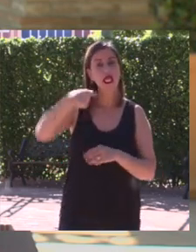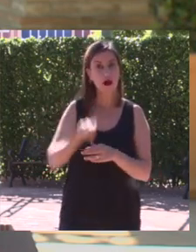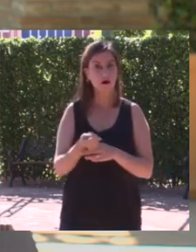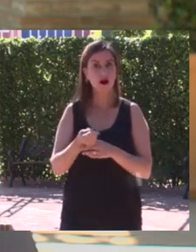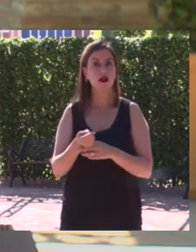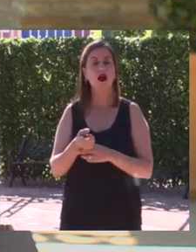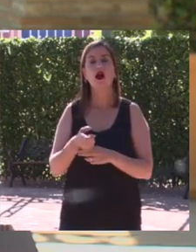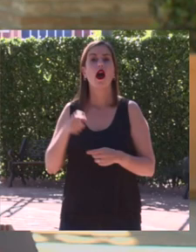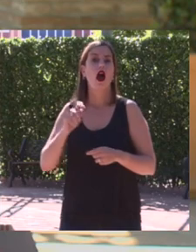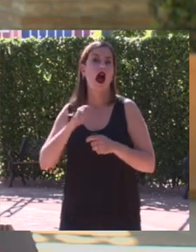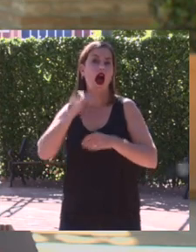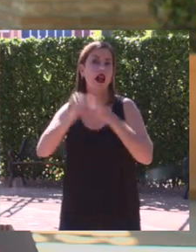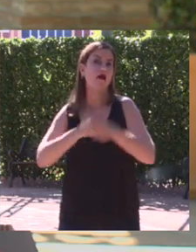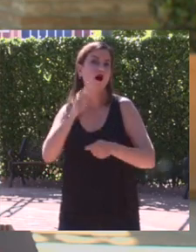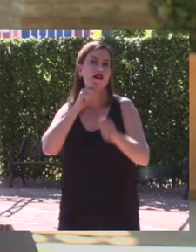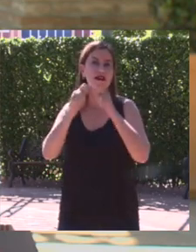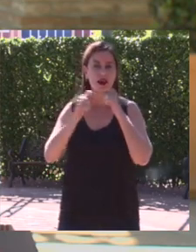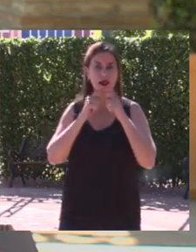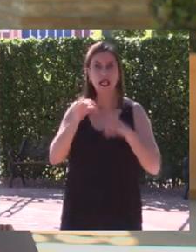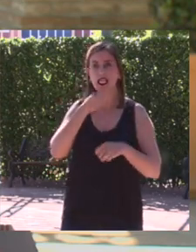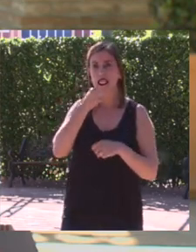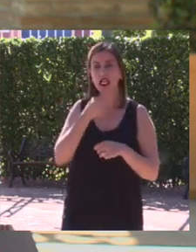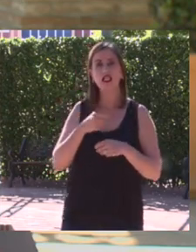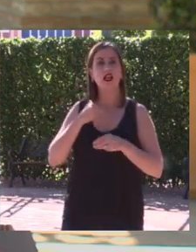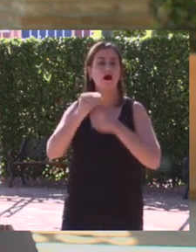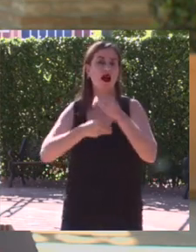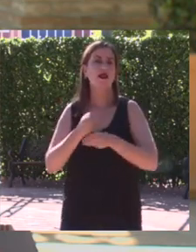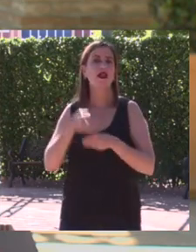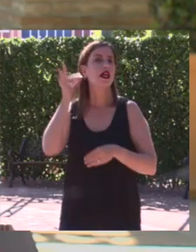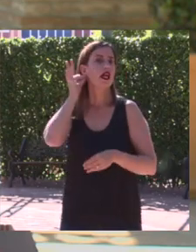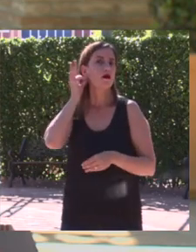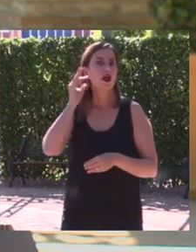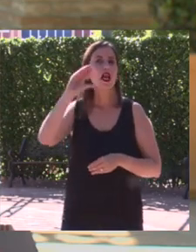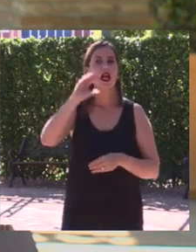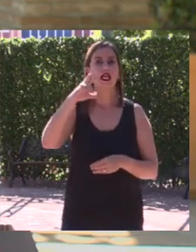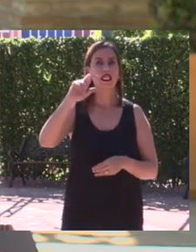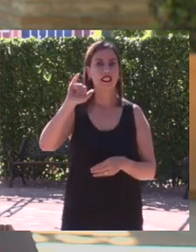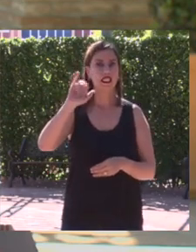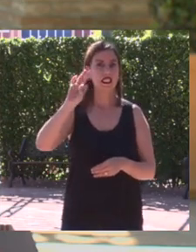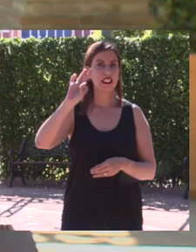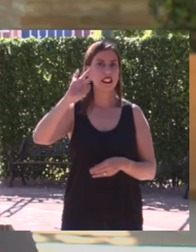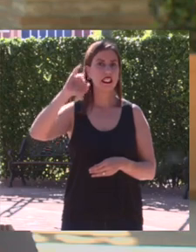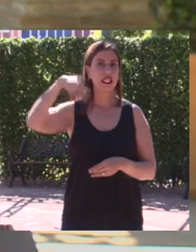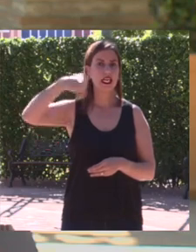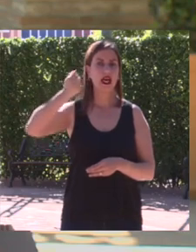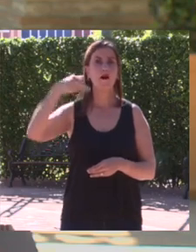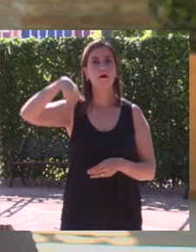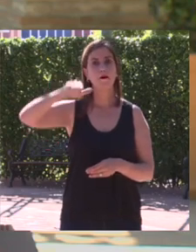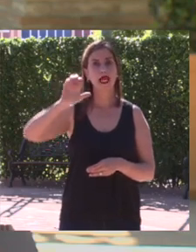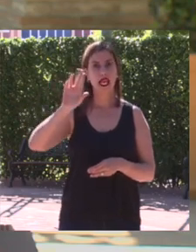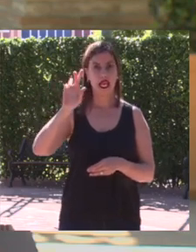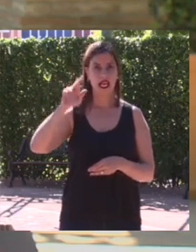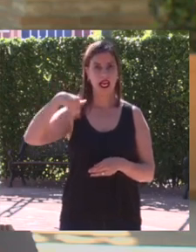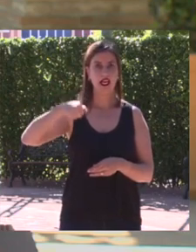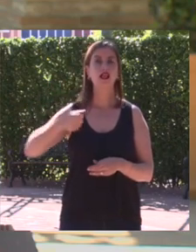paso a una entrevista que esta tarde le va a hacer Cristina Mena y, como el nombre del